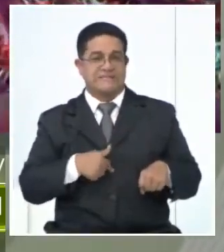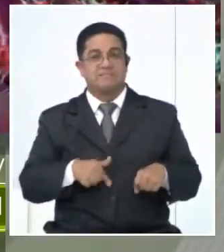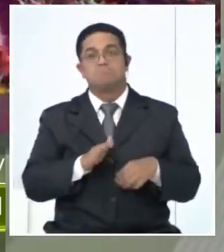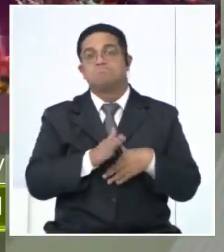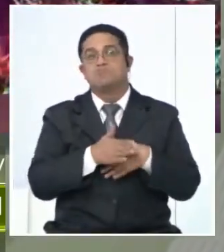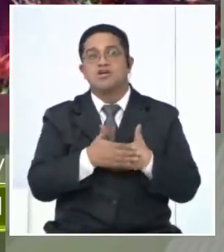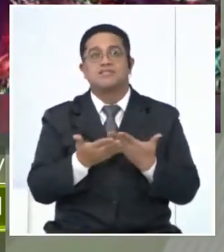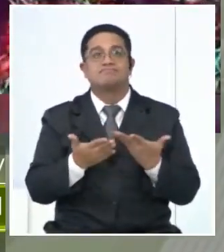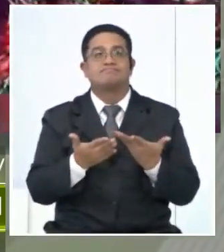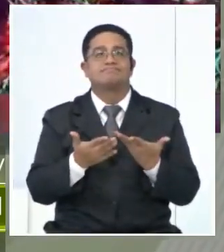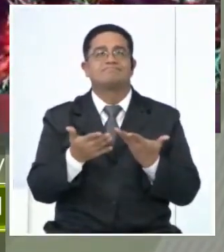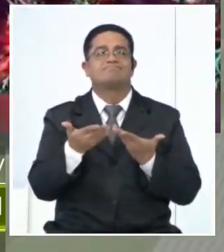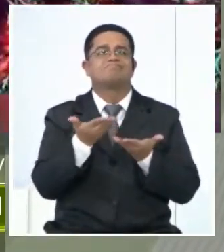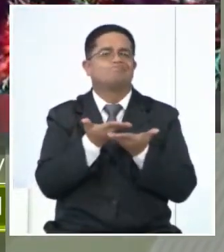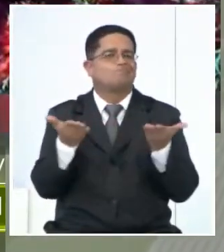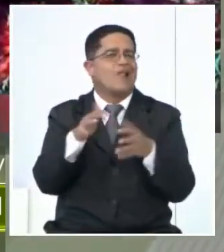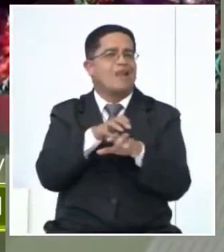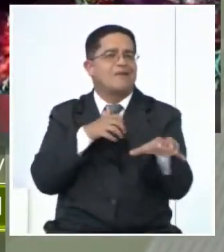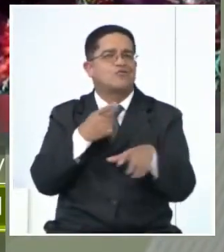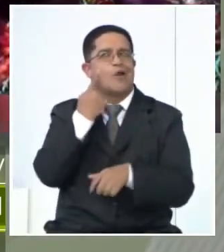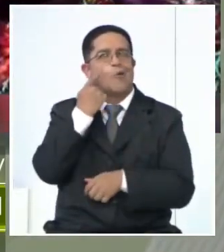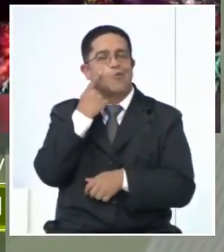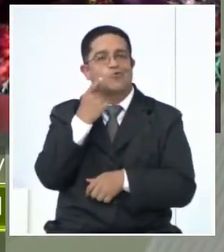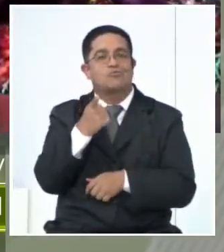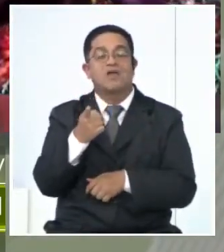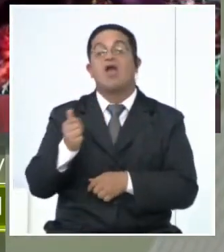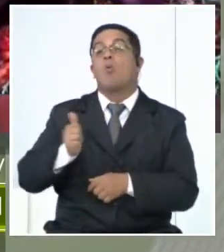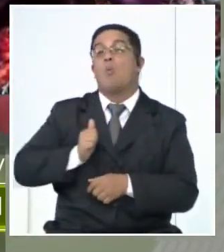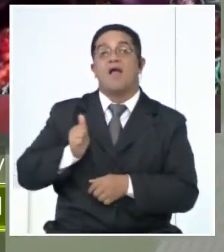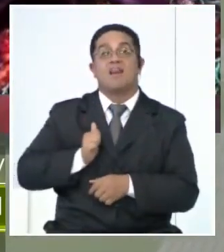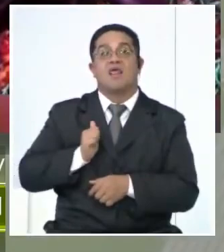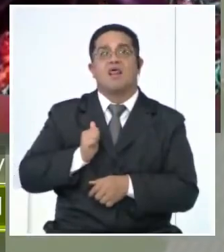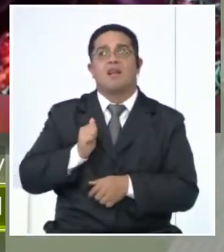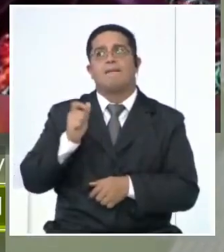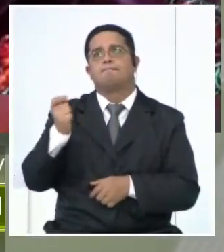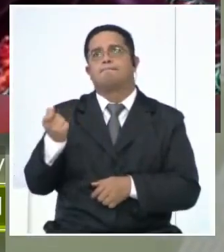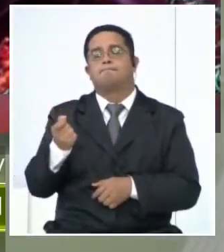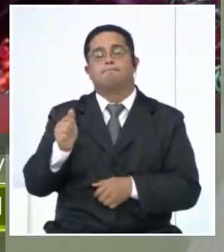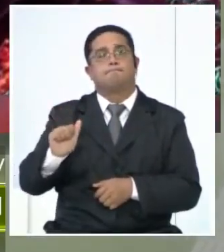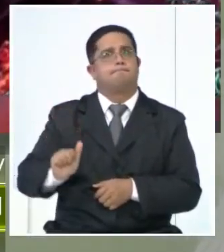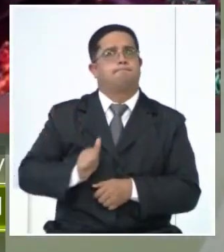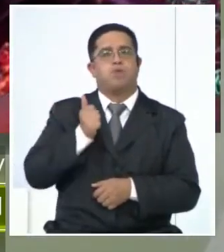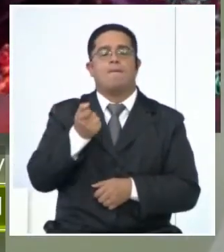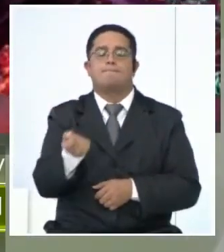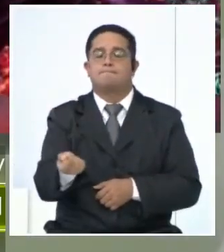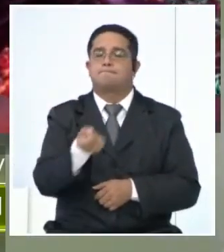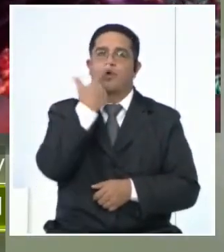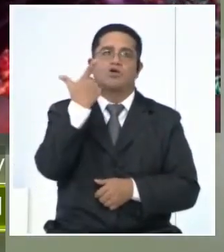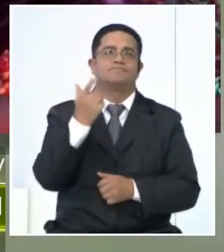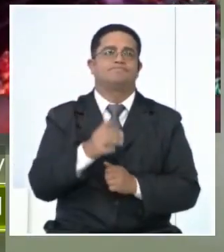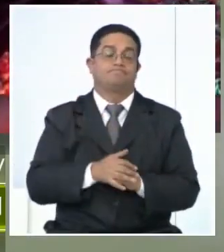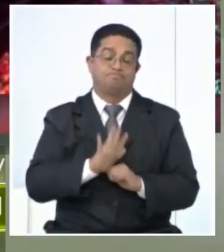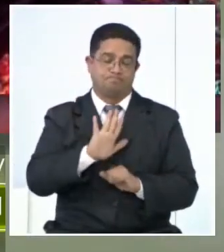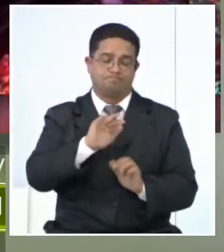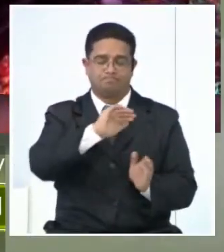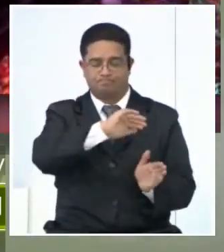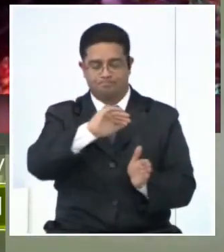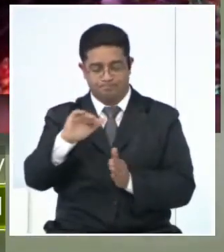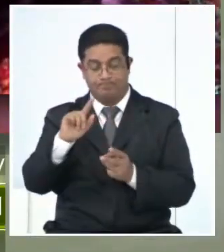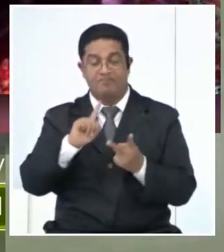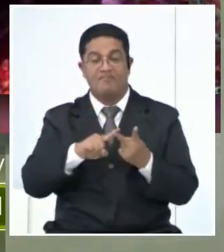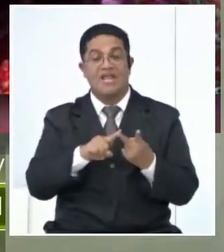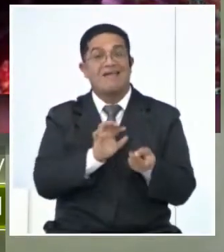quizás una mala costumbre de que por cualquier motivo suelen tomarlo. Con el tema de si es